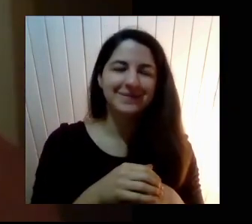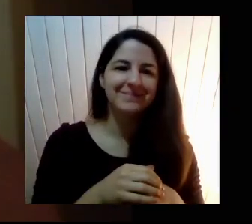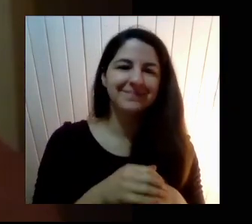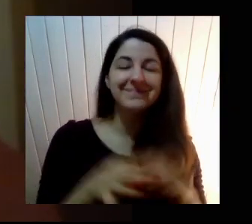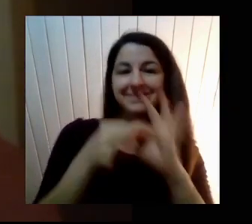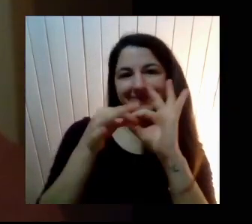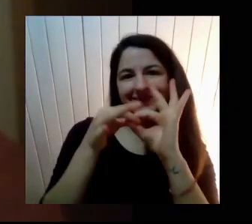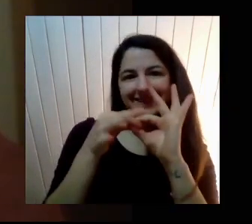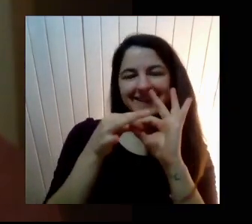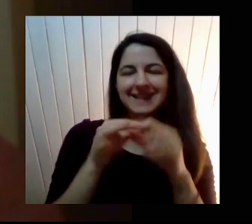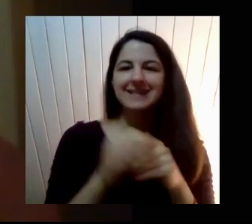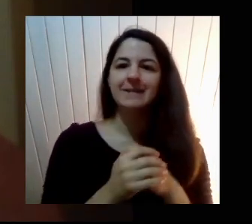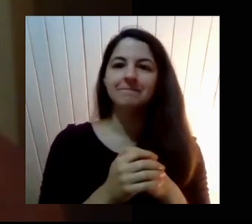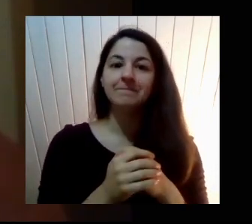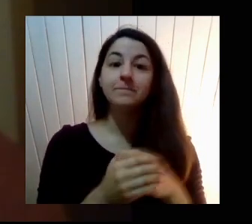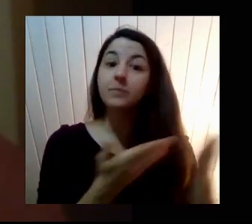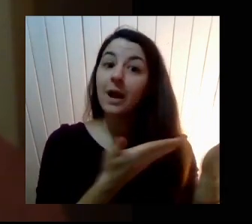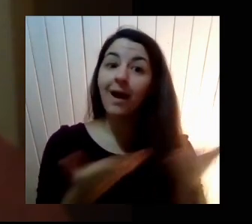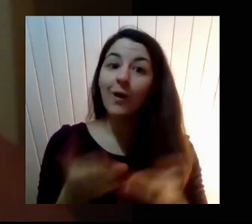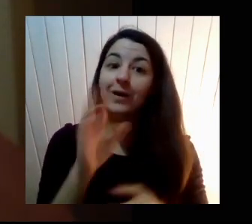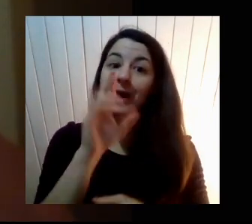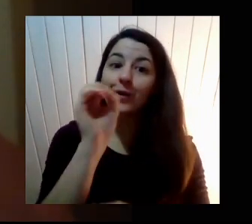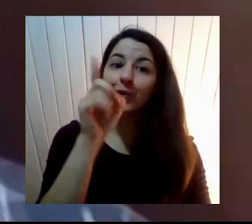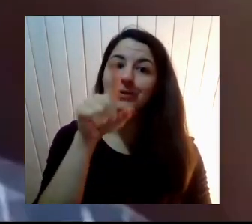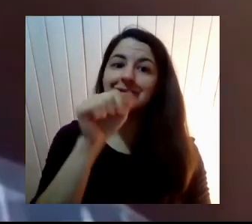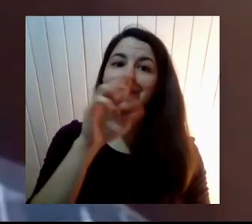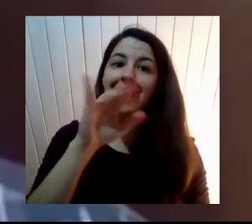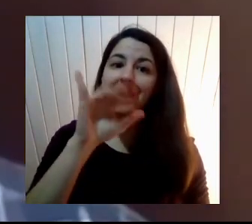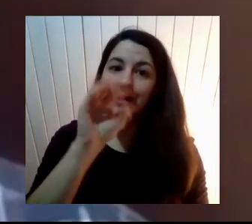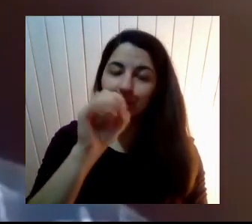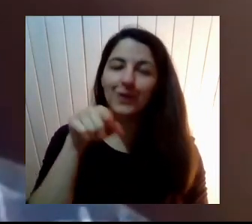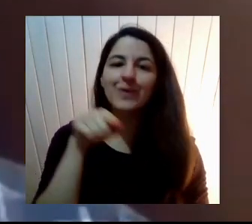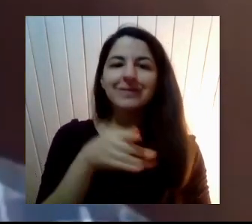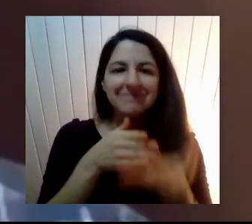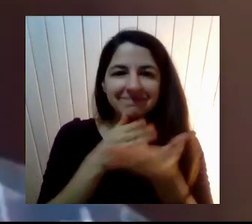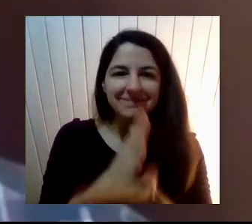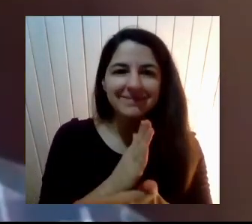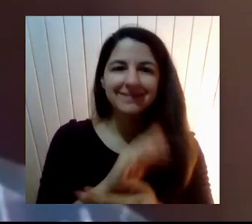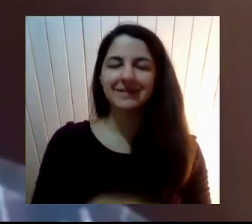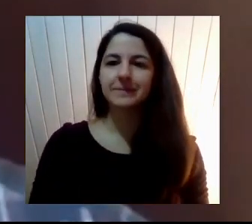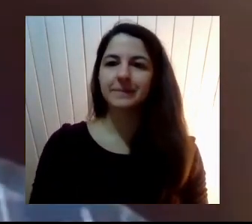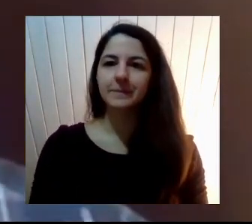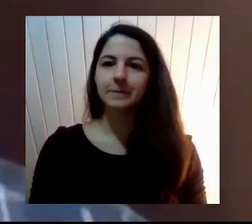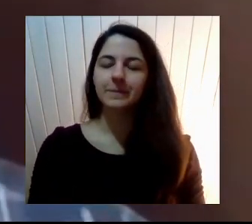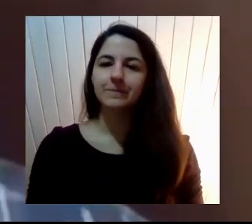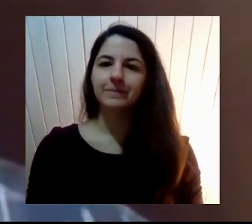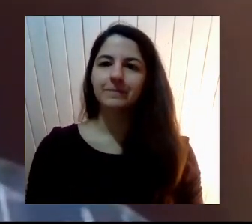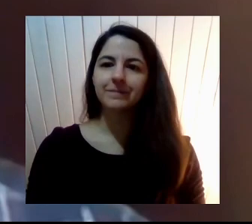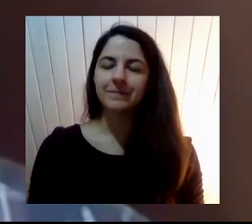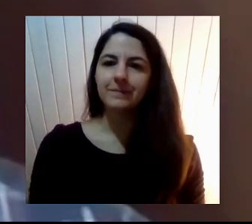Dejamos a Rosario entonces Para que comience Gracias